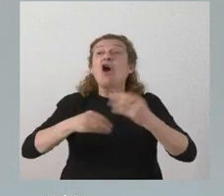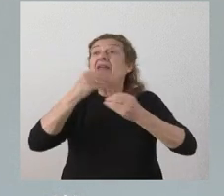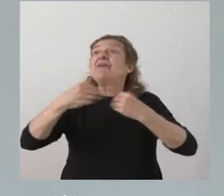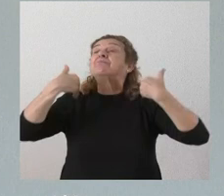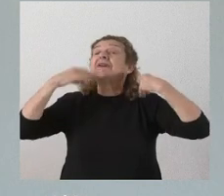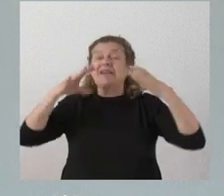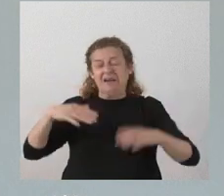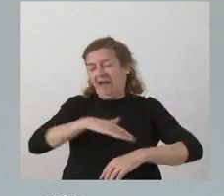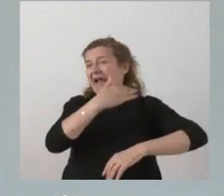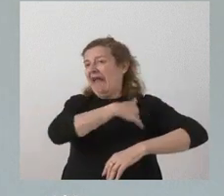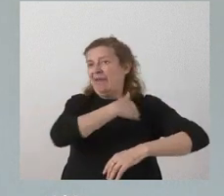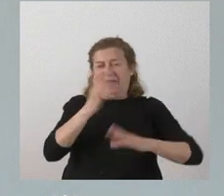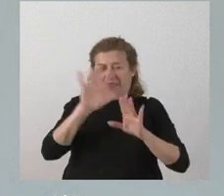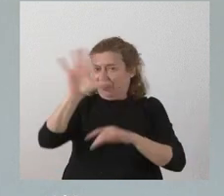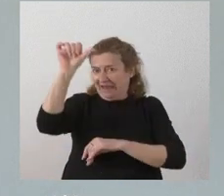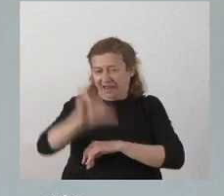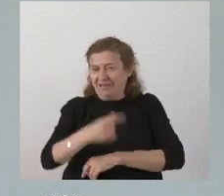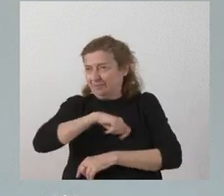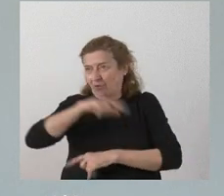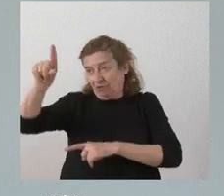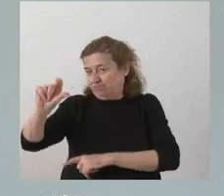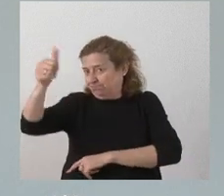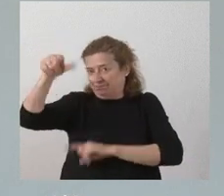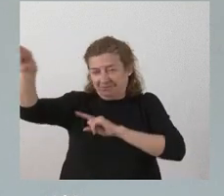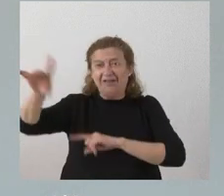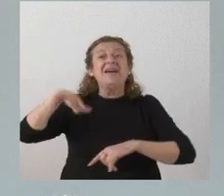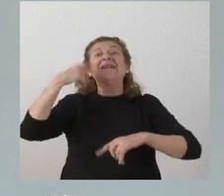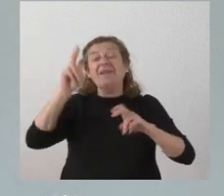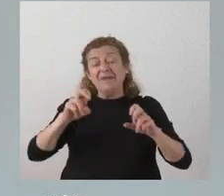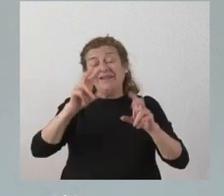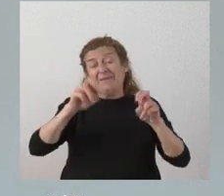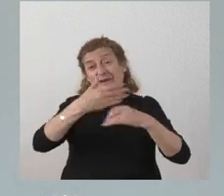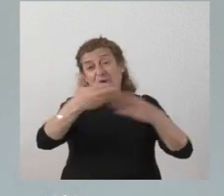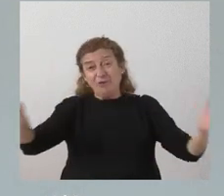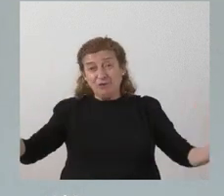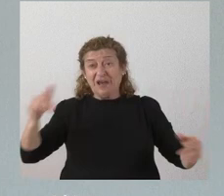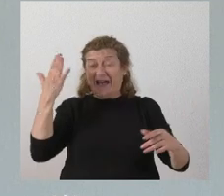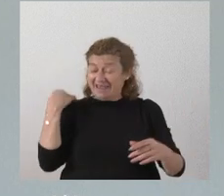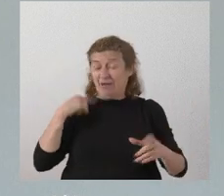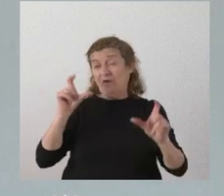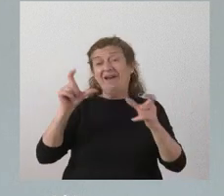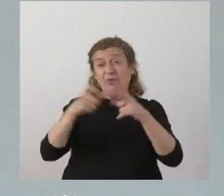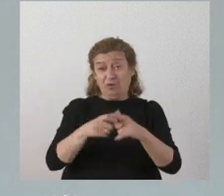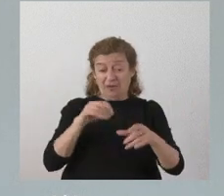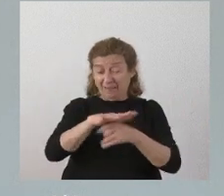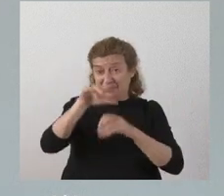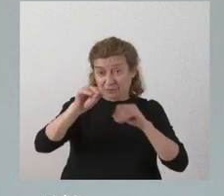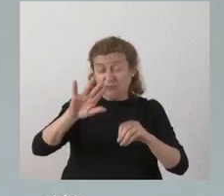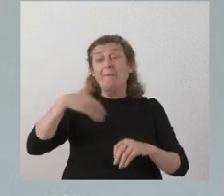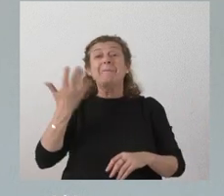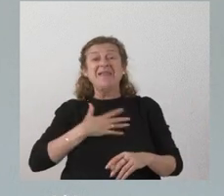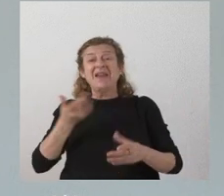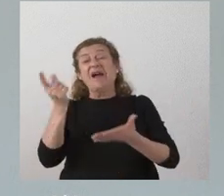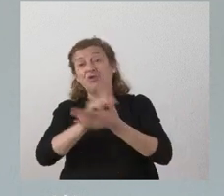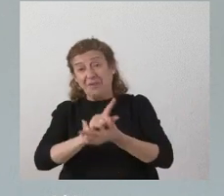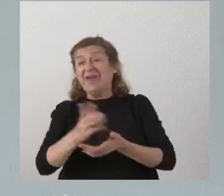premios que es la Academia del Cine Español y en segundo de los aspectos ayer hubo una reunión en este ámbito mañana habrá otra ayer se dio